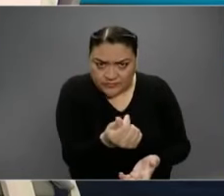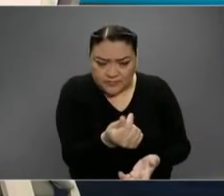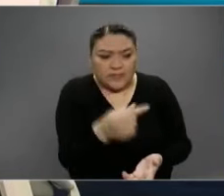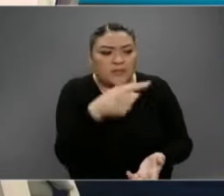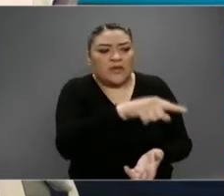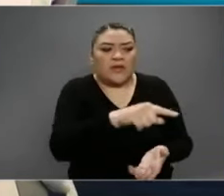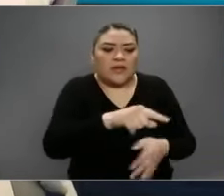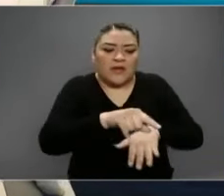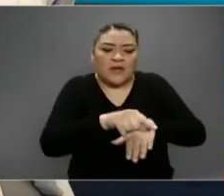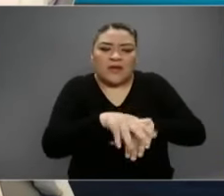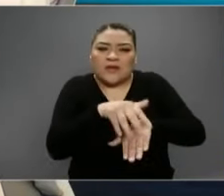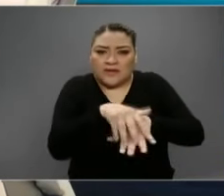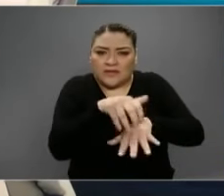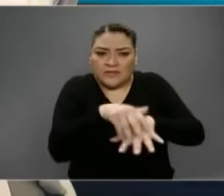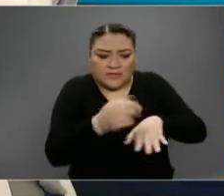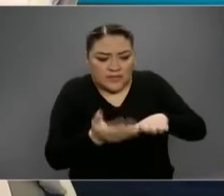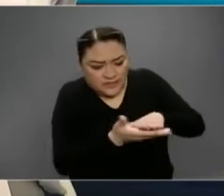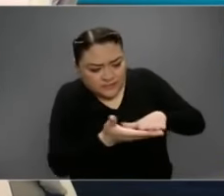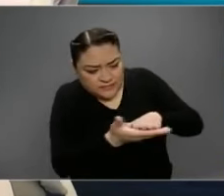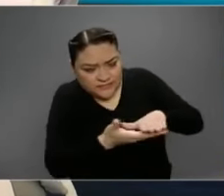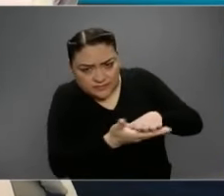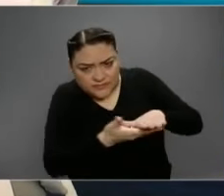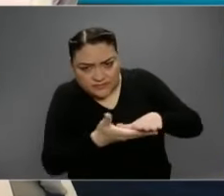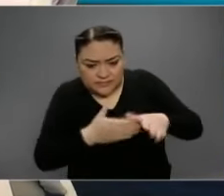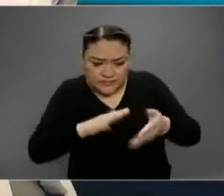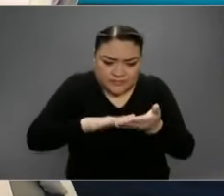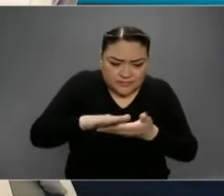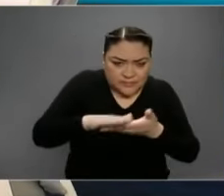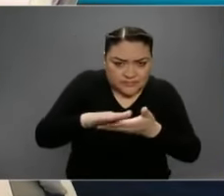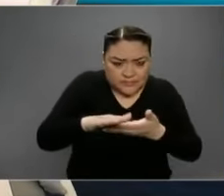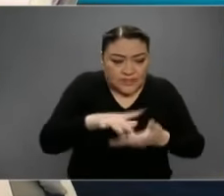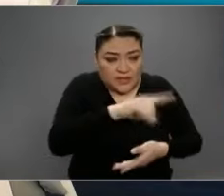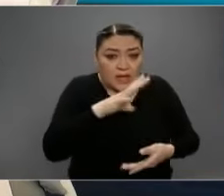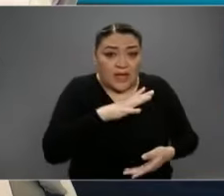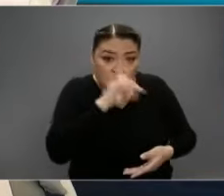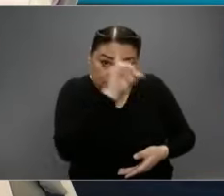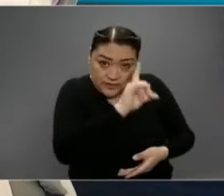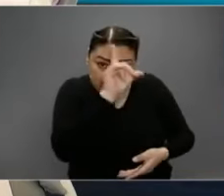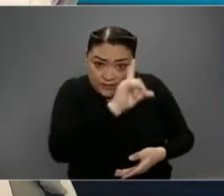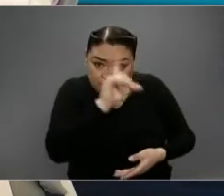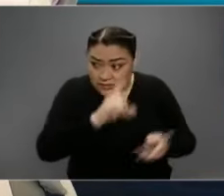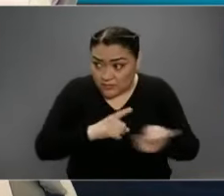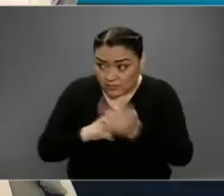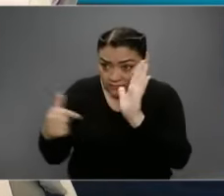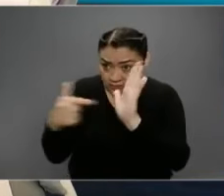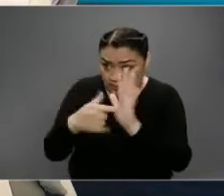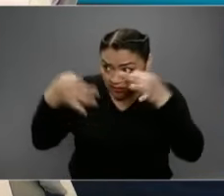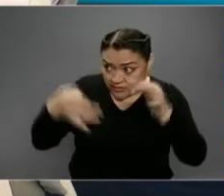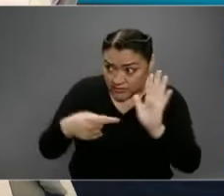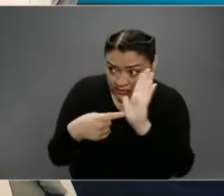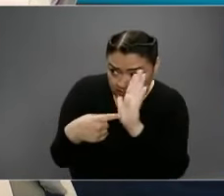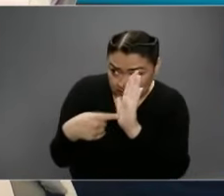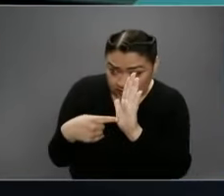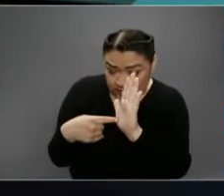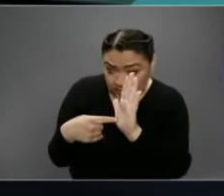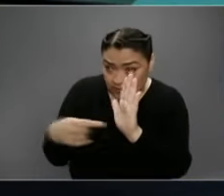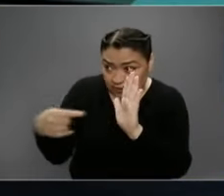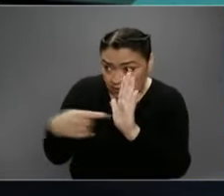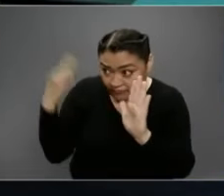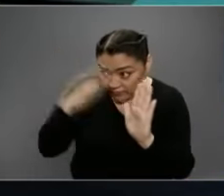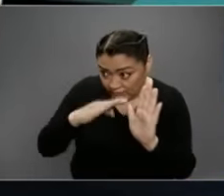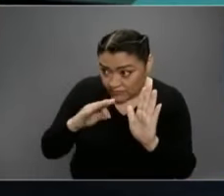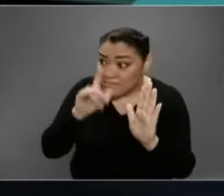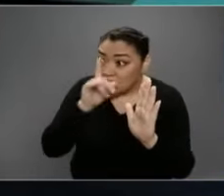lávale los pies, desinfectale. Y se hacen una serie de recomendaciones. Quería preguntarte, ¿este documento es